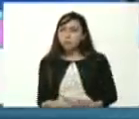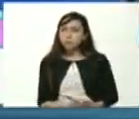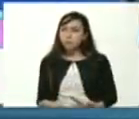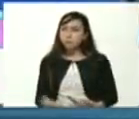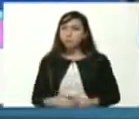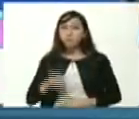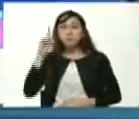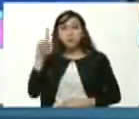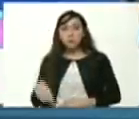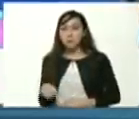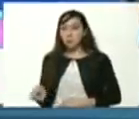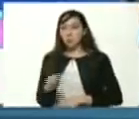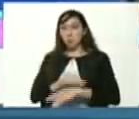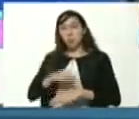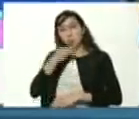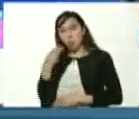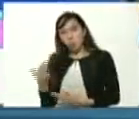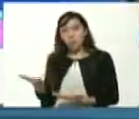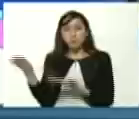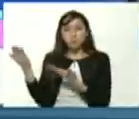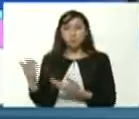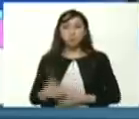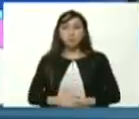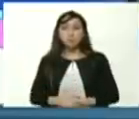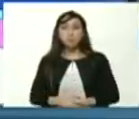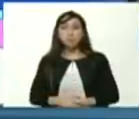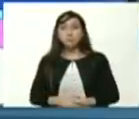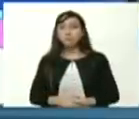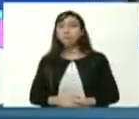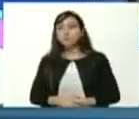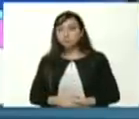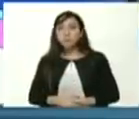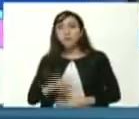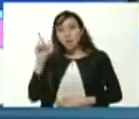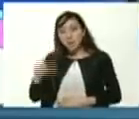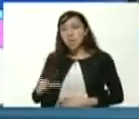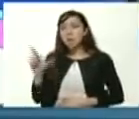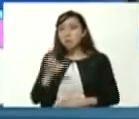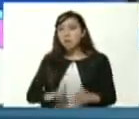también un ministro joven recién salido del bachillerato